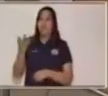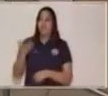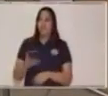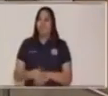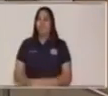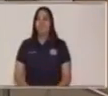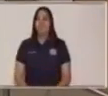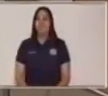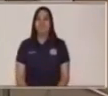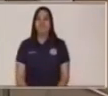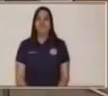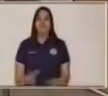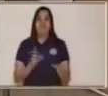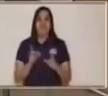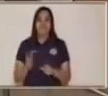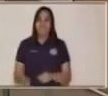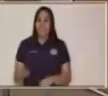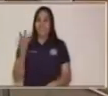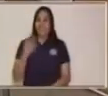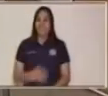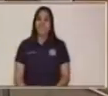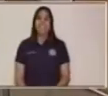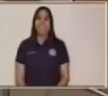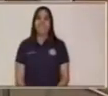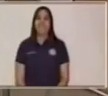Y preparados, listos.